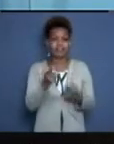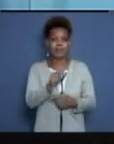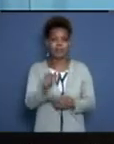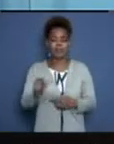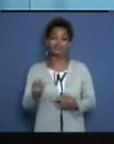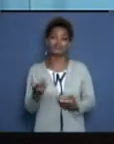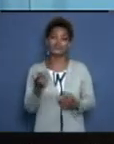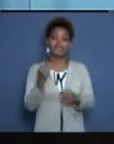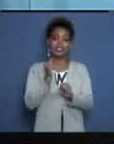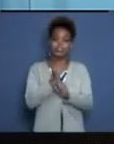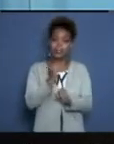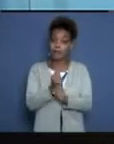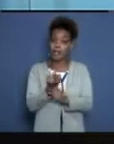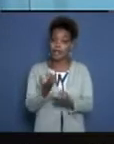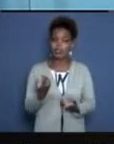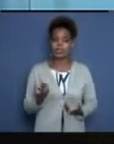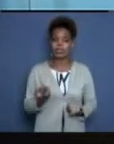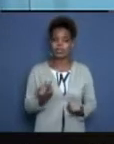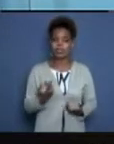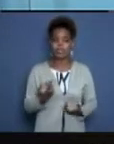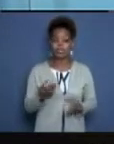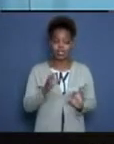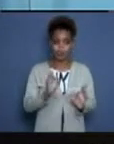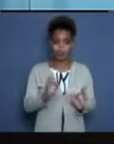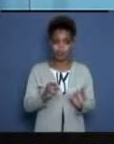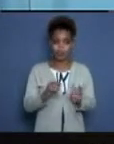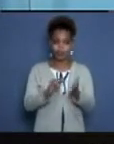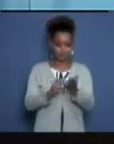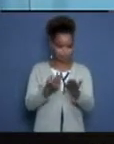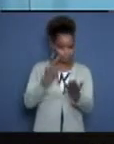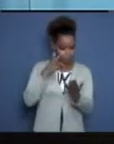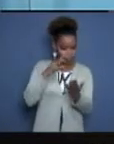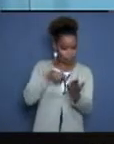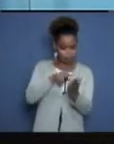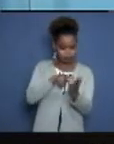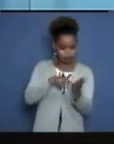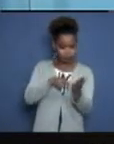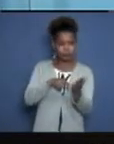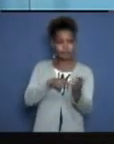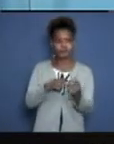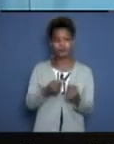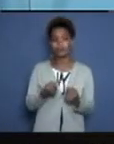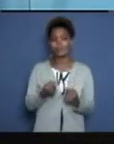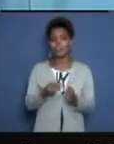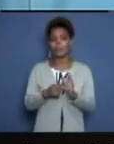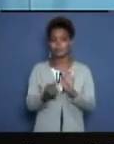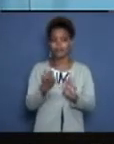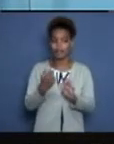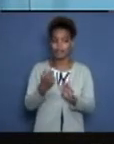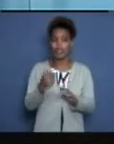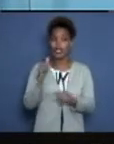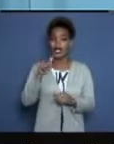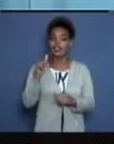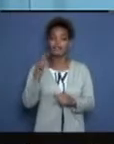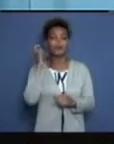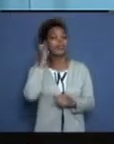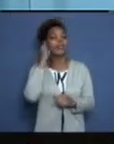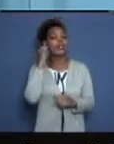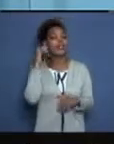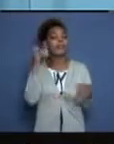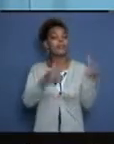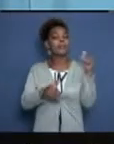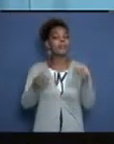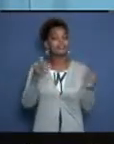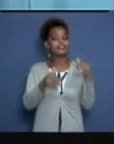Y precisamente nosotros tenemos por acá otra de las invitadas que nos acompañan en el estudio. Y se trata de la licenciada